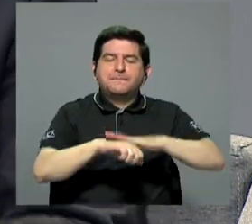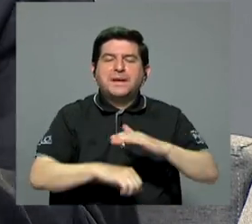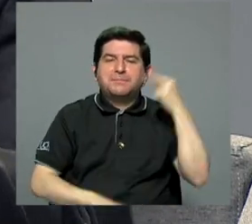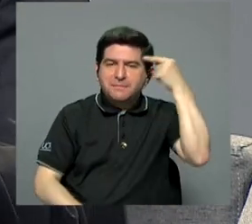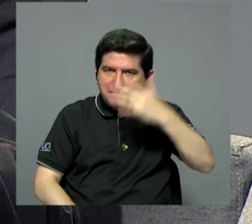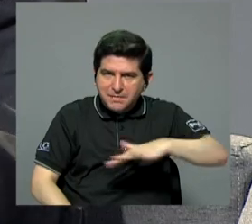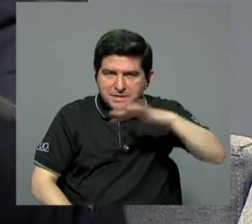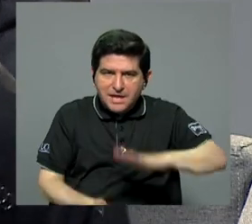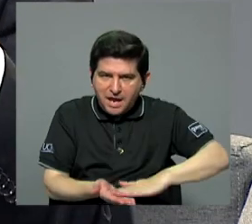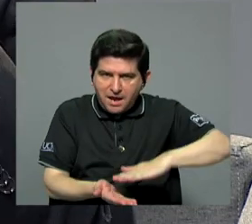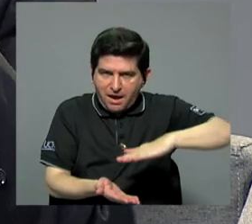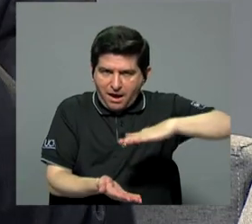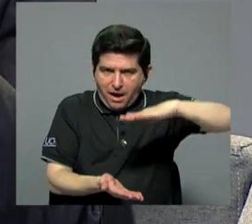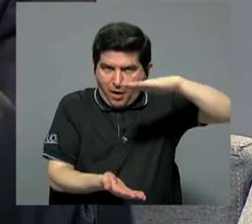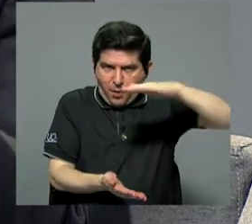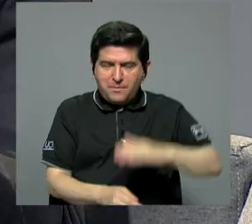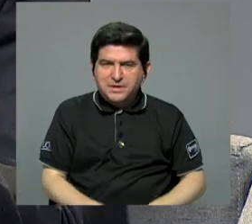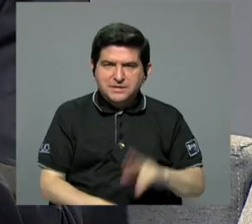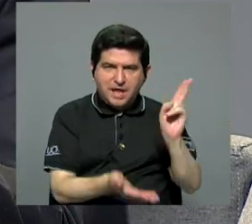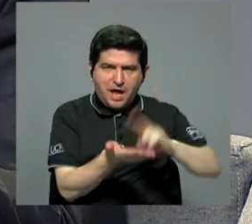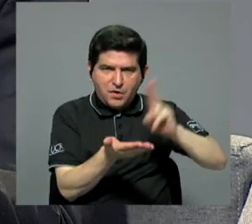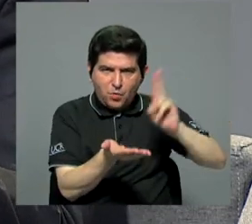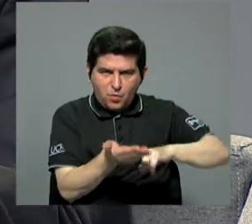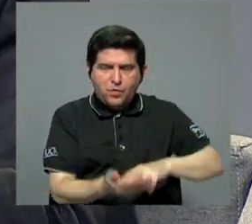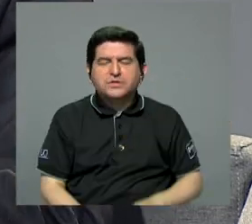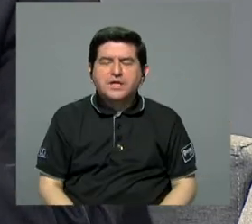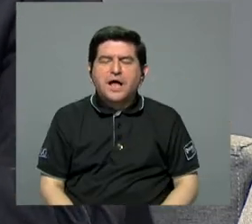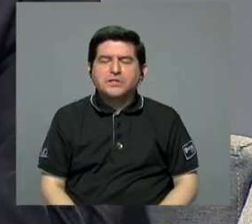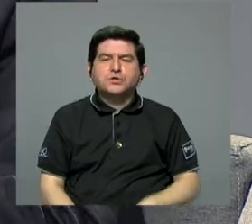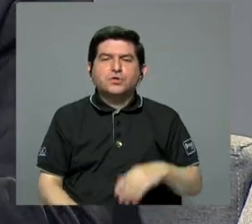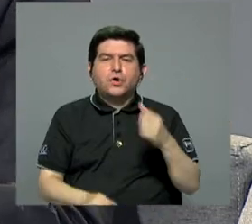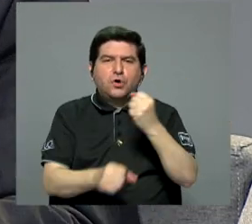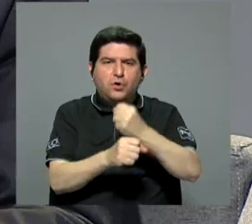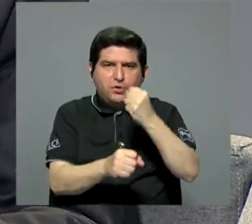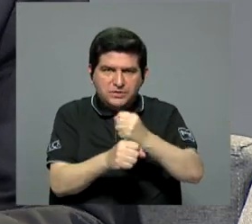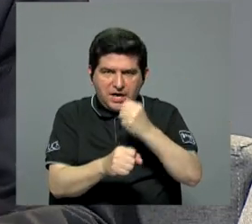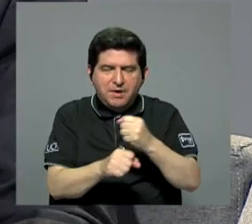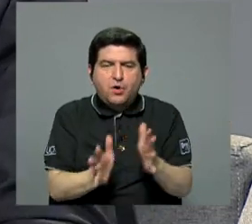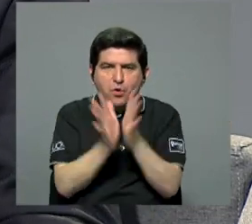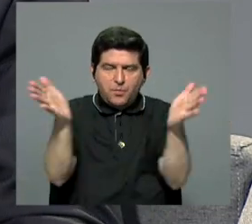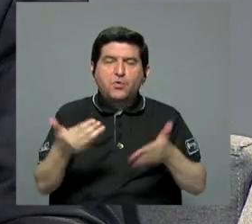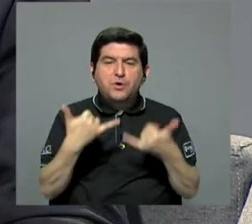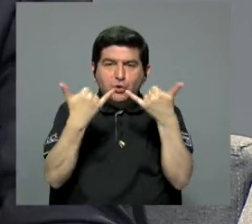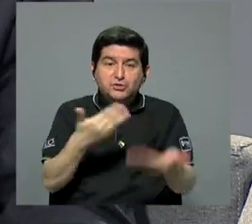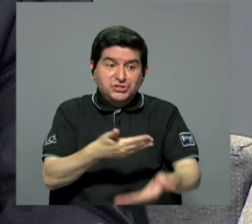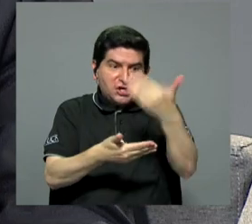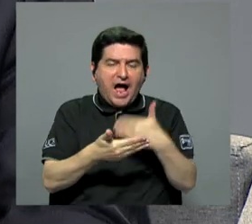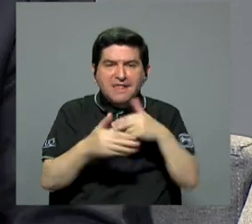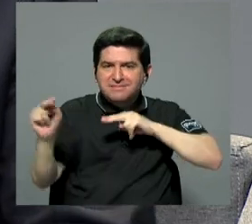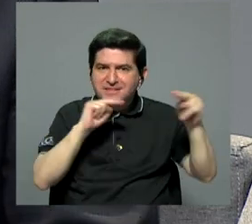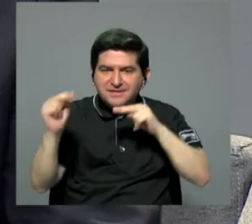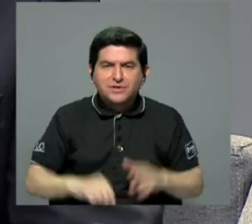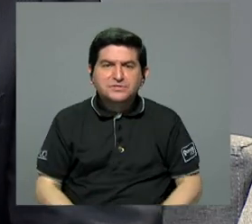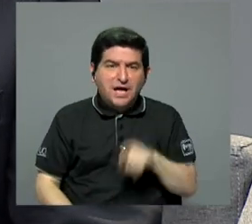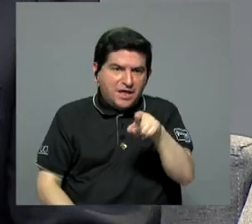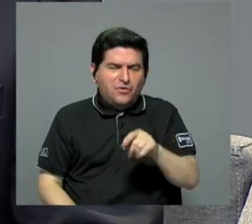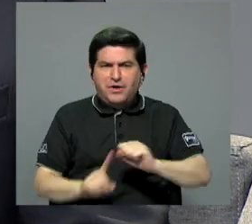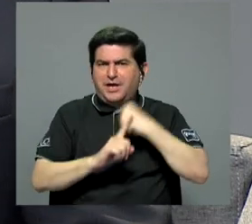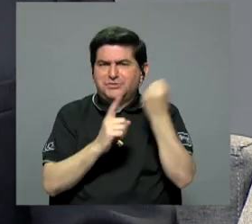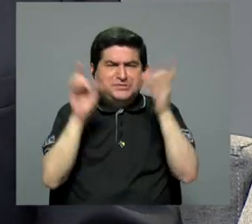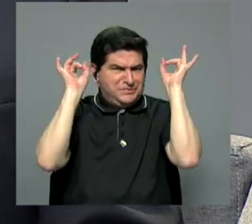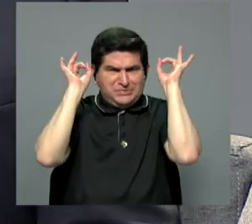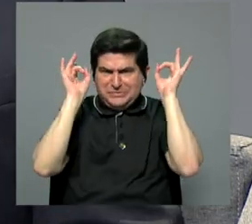aumentar un contrato de concesión de obra pública luego de haber sido concesionado, lo cual es un despacho